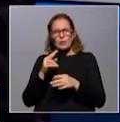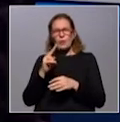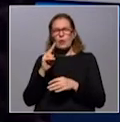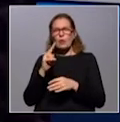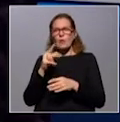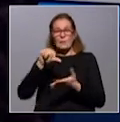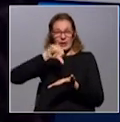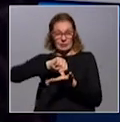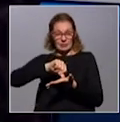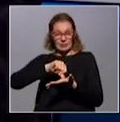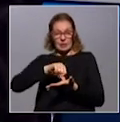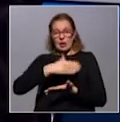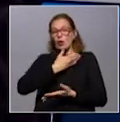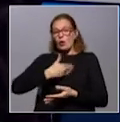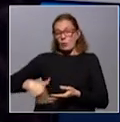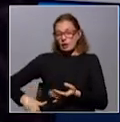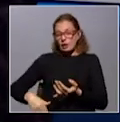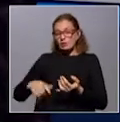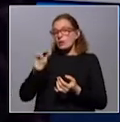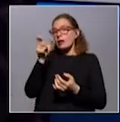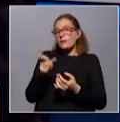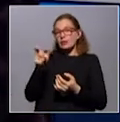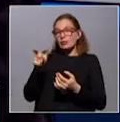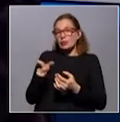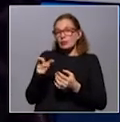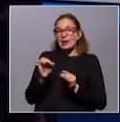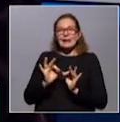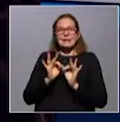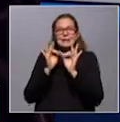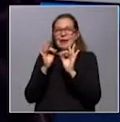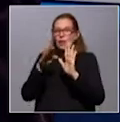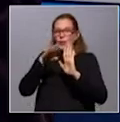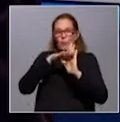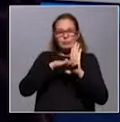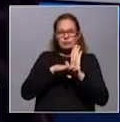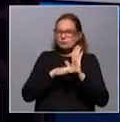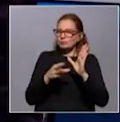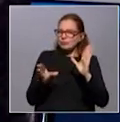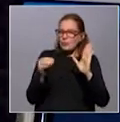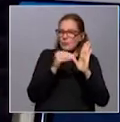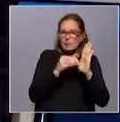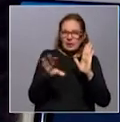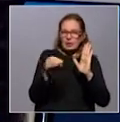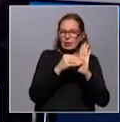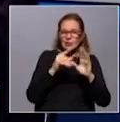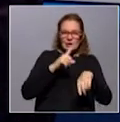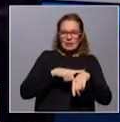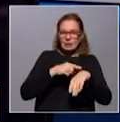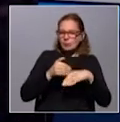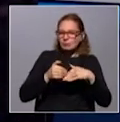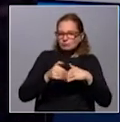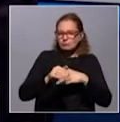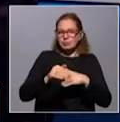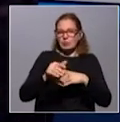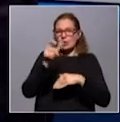gobierno como la población ha logrado un paquete integral de medidas que se han instalado en el tiempo. La